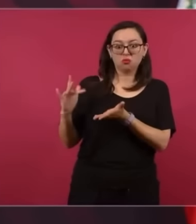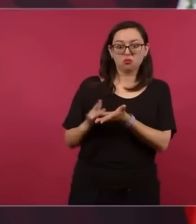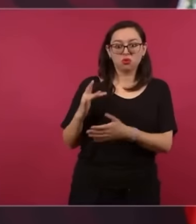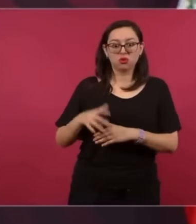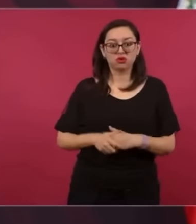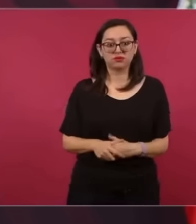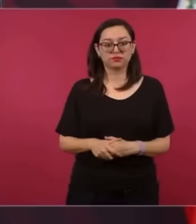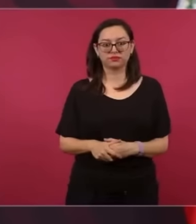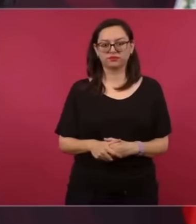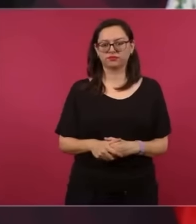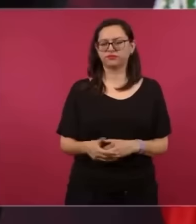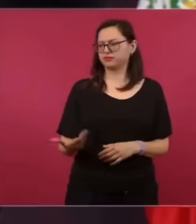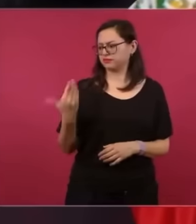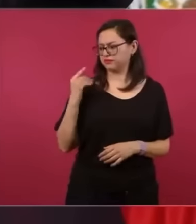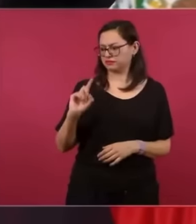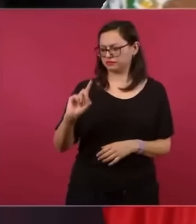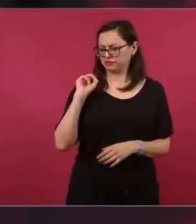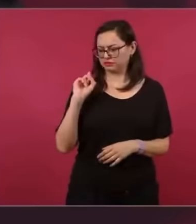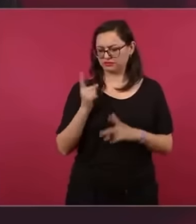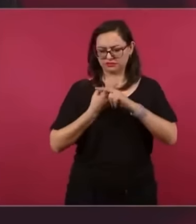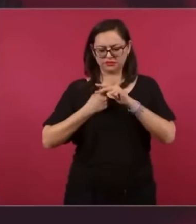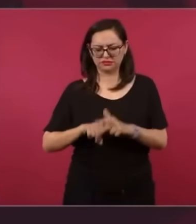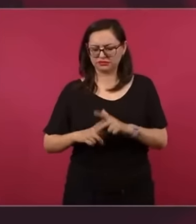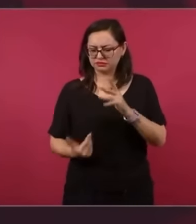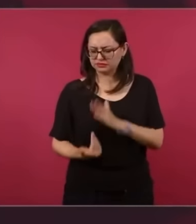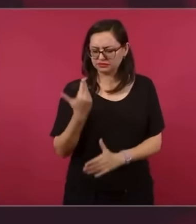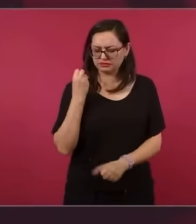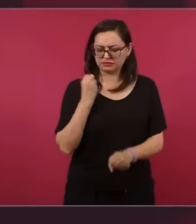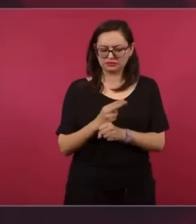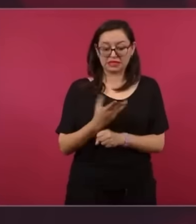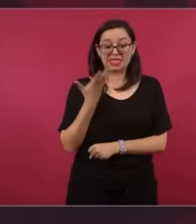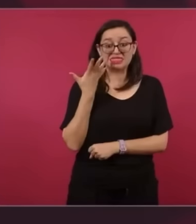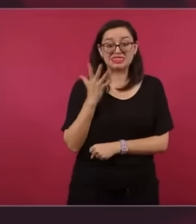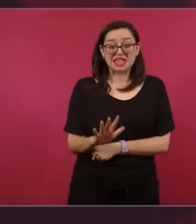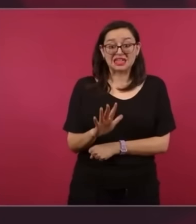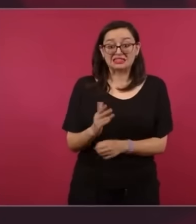desde las diez de la mañana, ahí estaba el único,